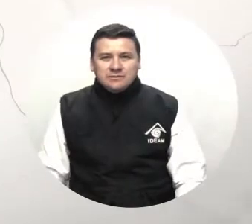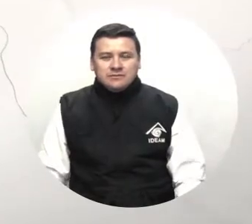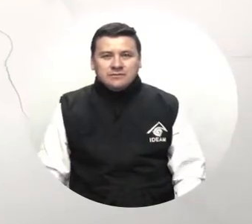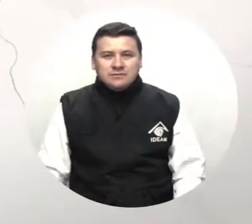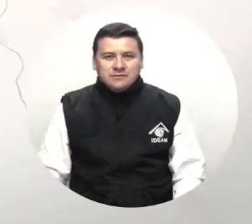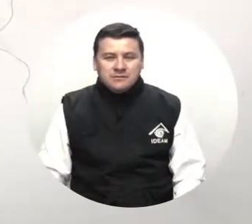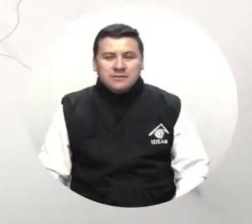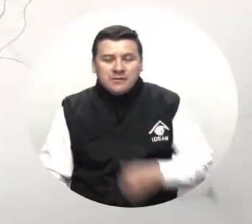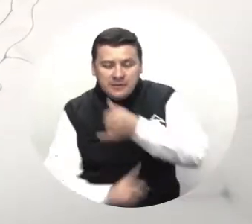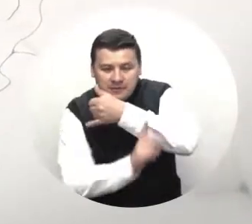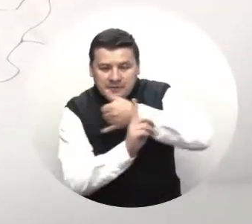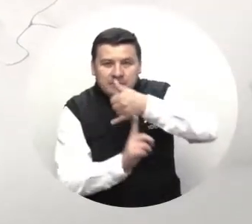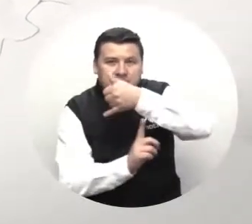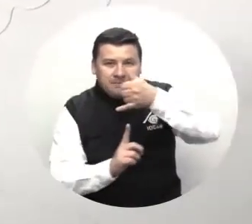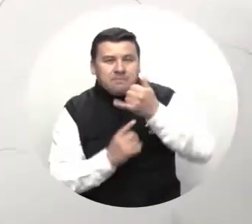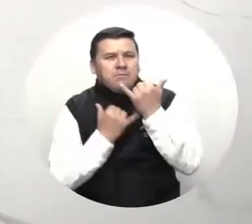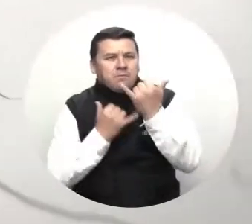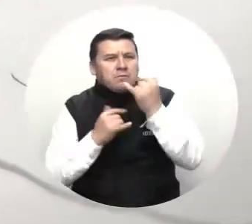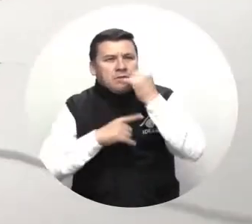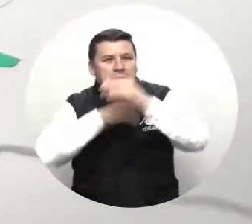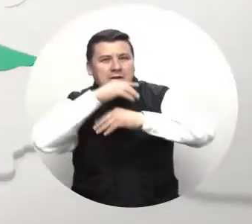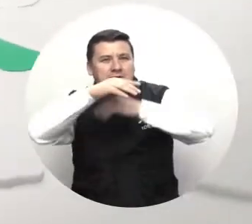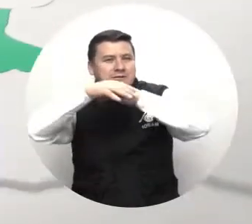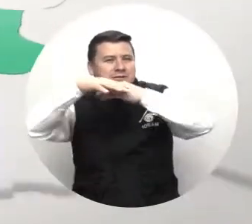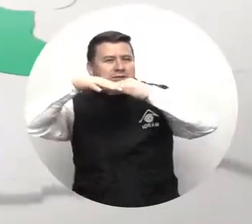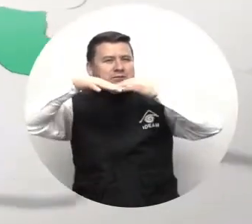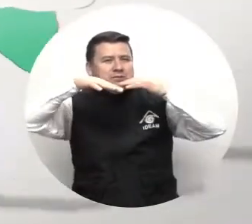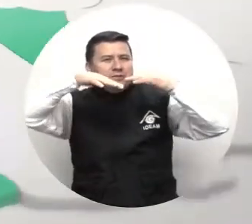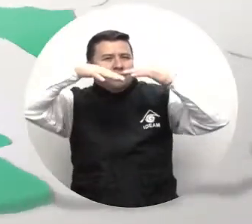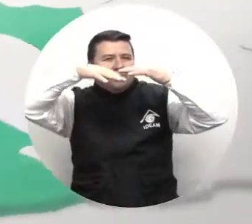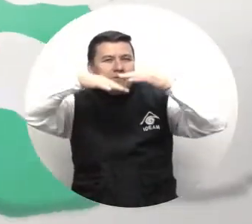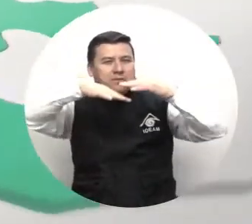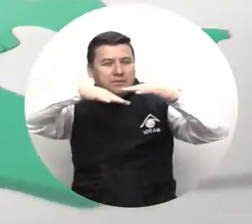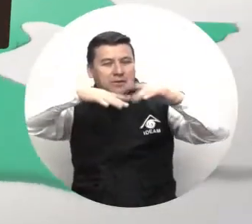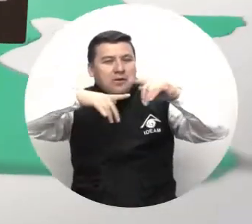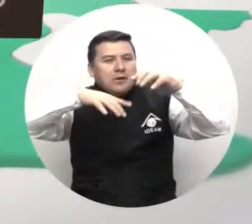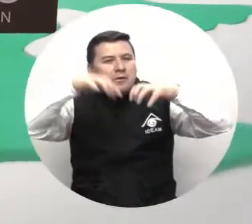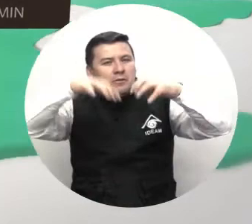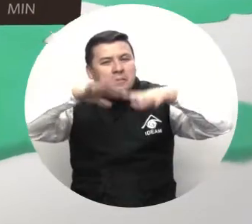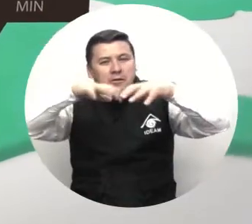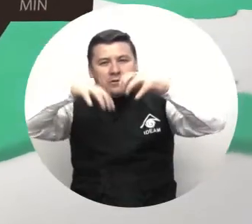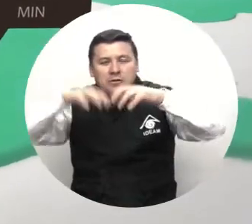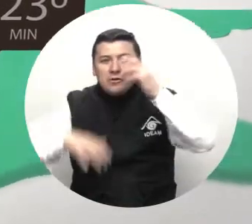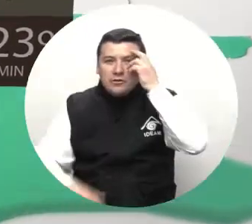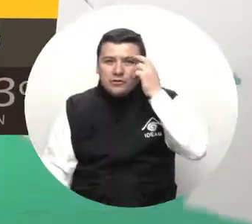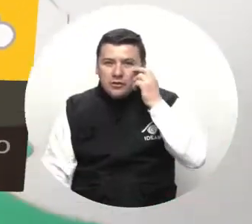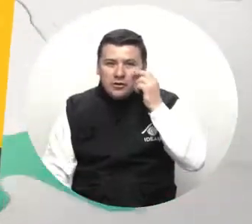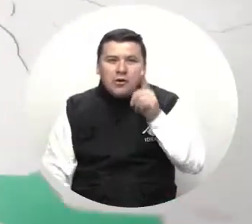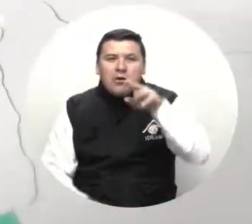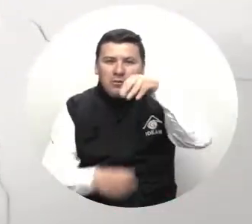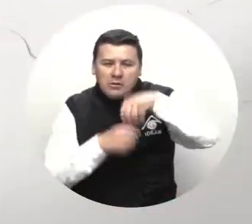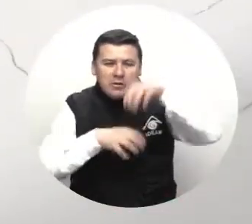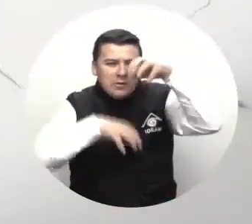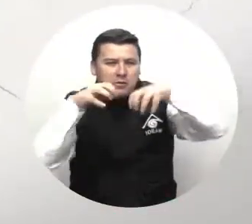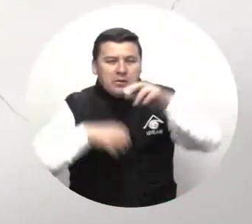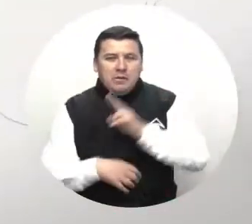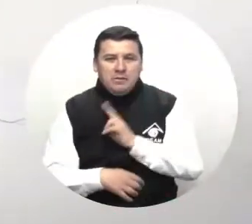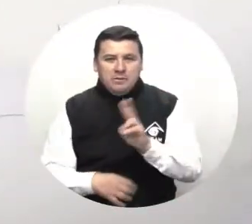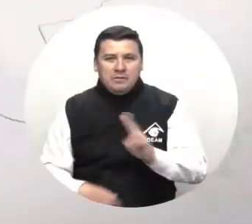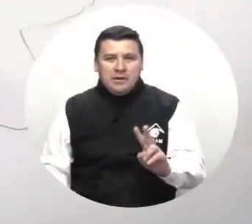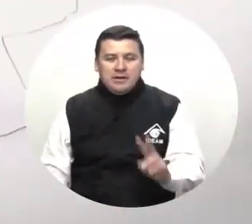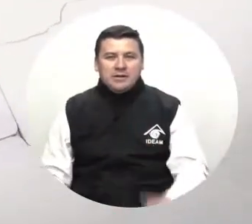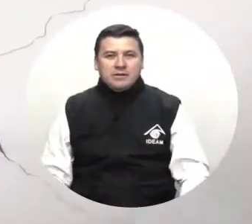En el Pacífico colombiano se estiman cielos nublados en la región y lluvias ligeras en Chocó y en sectores del norte de Valle.